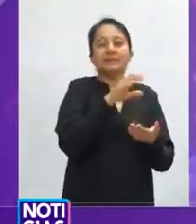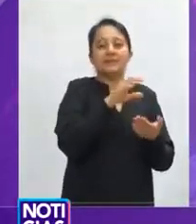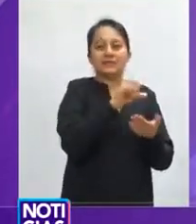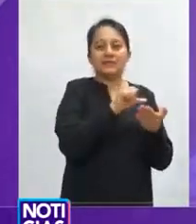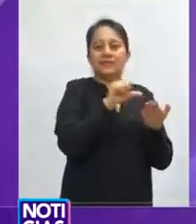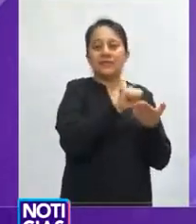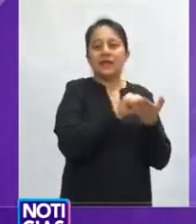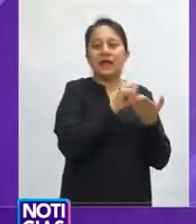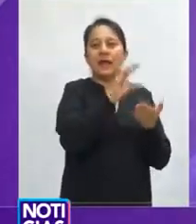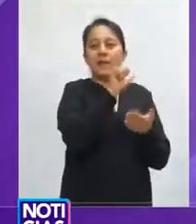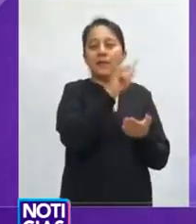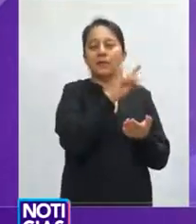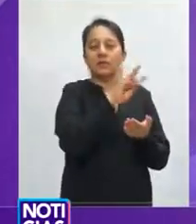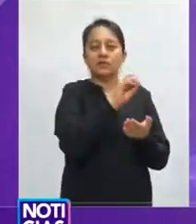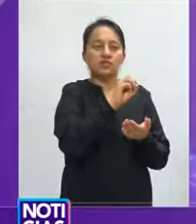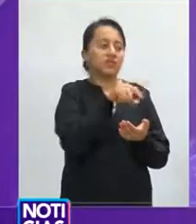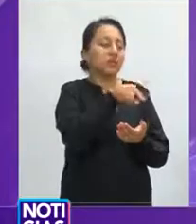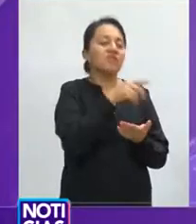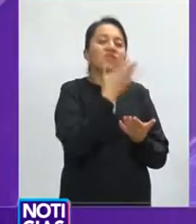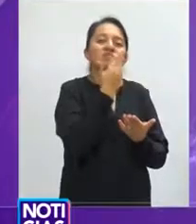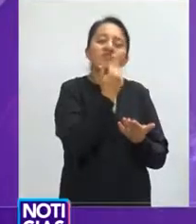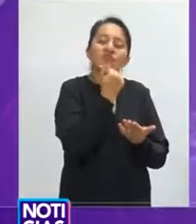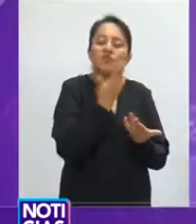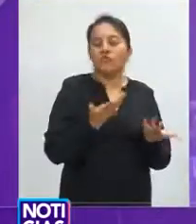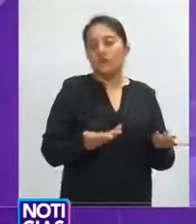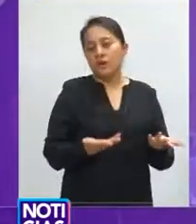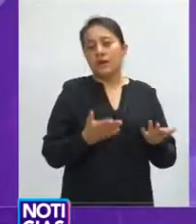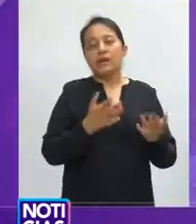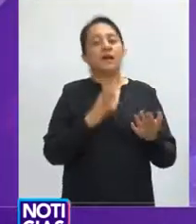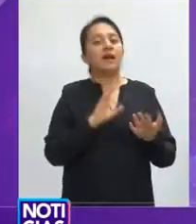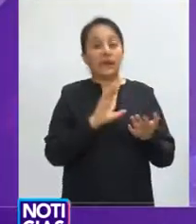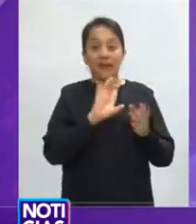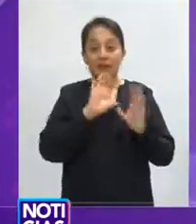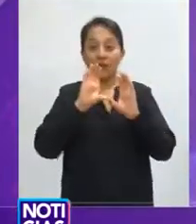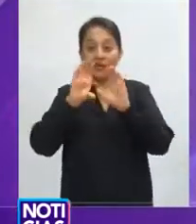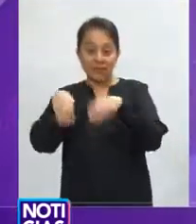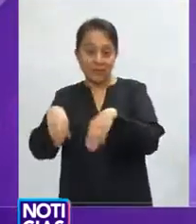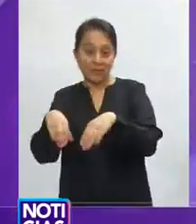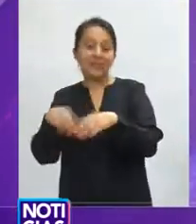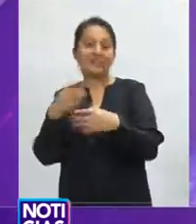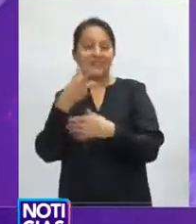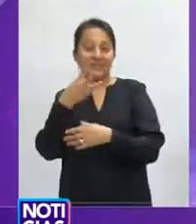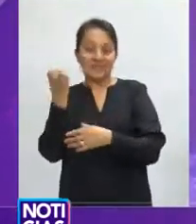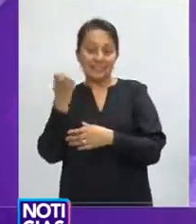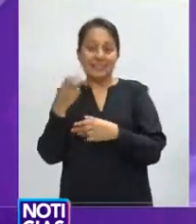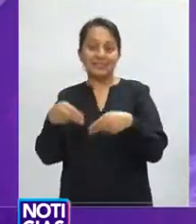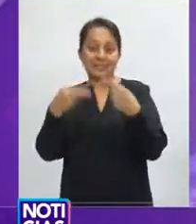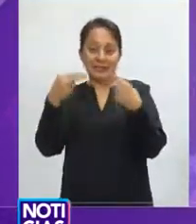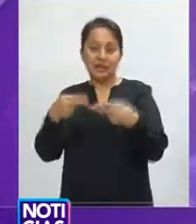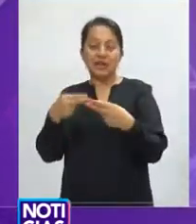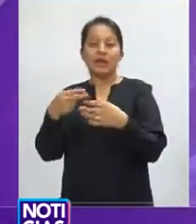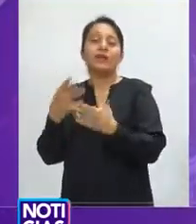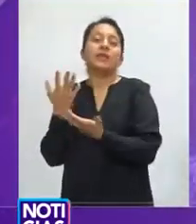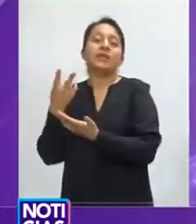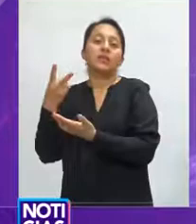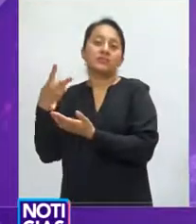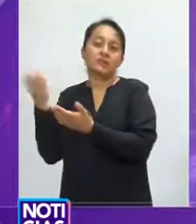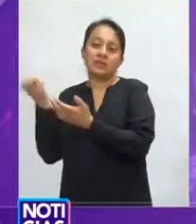esto ha ayudado porque a partir de esas ya han contratado 300